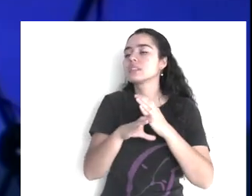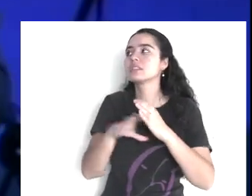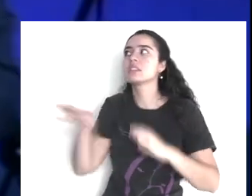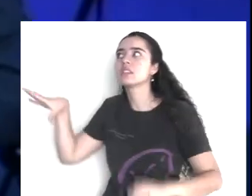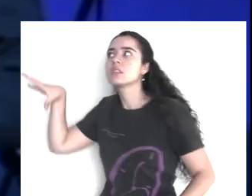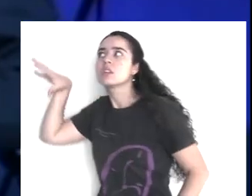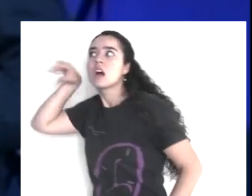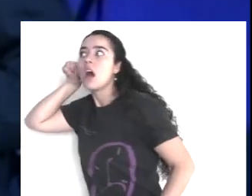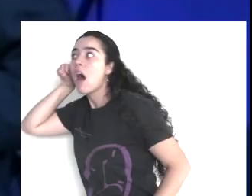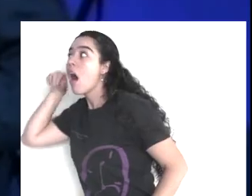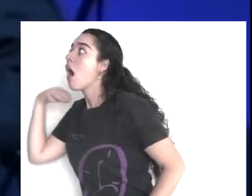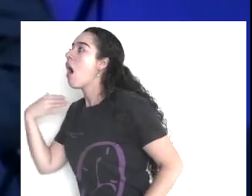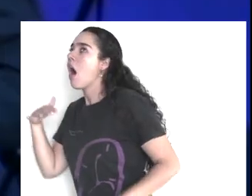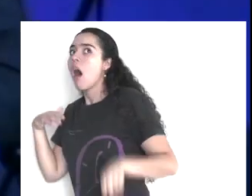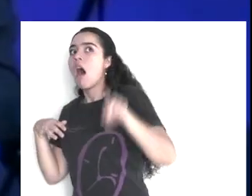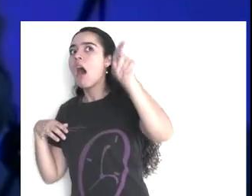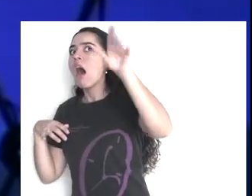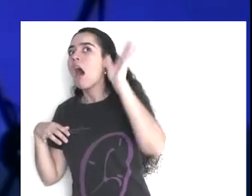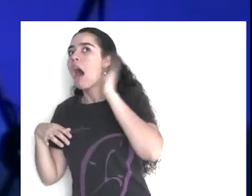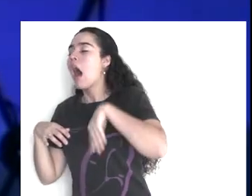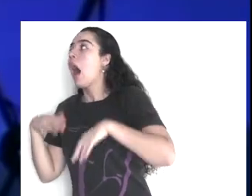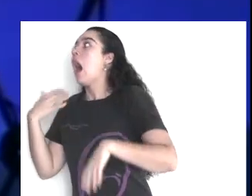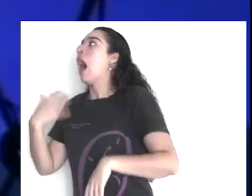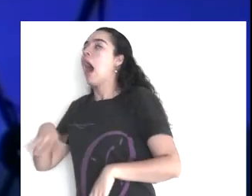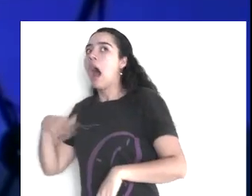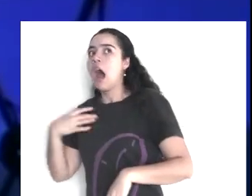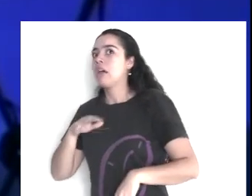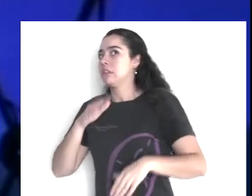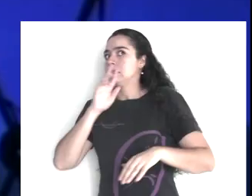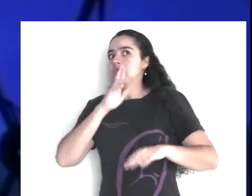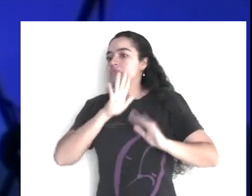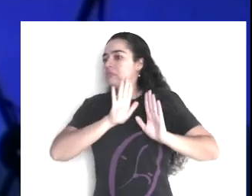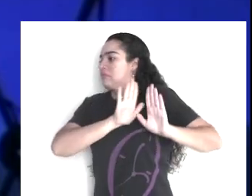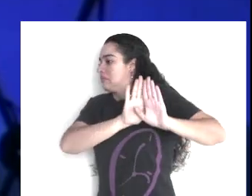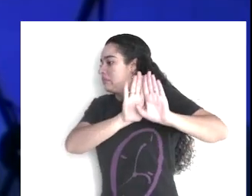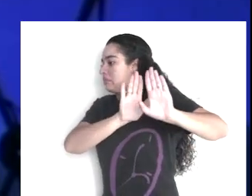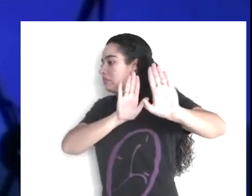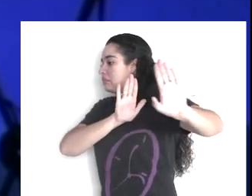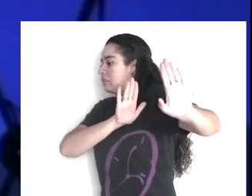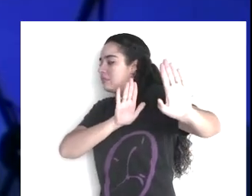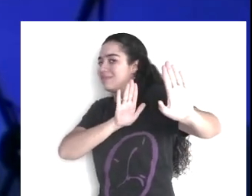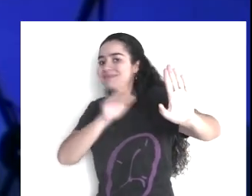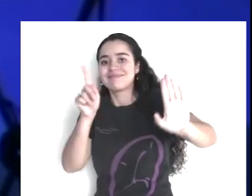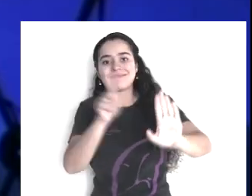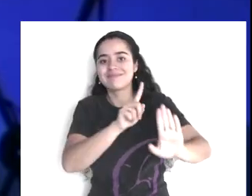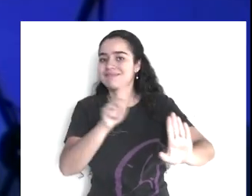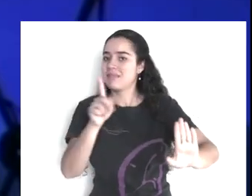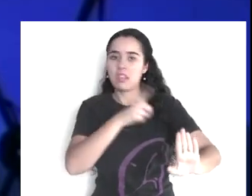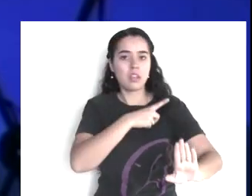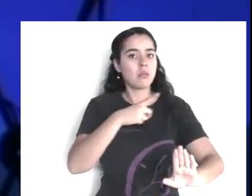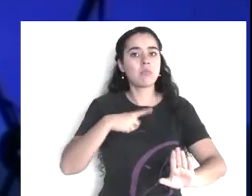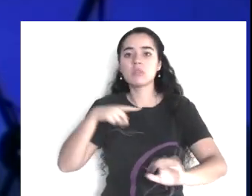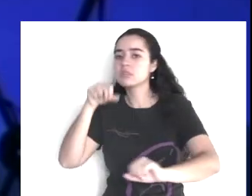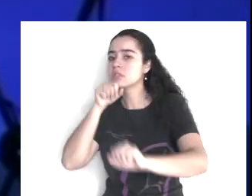que ese pecado, está tan presente hermanos, tan constante, en nuestras vidas,